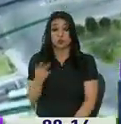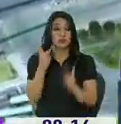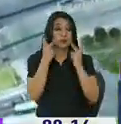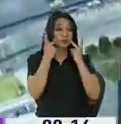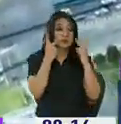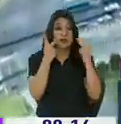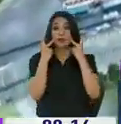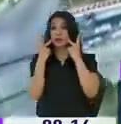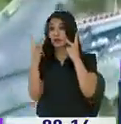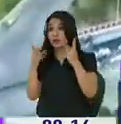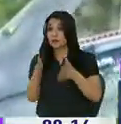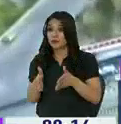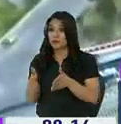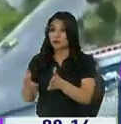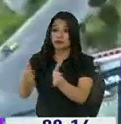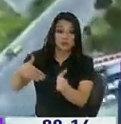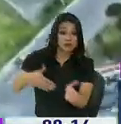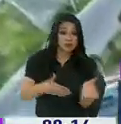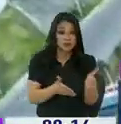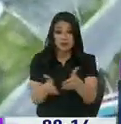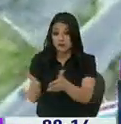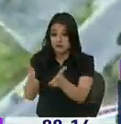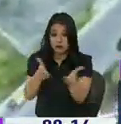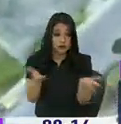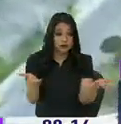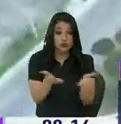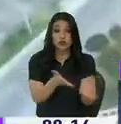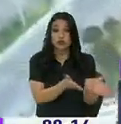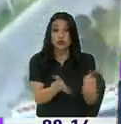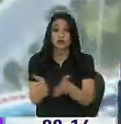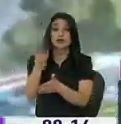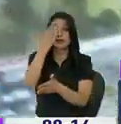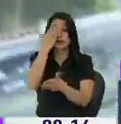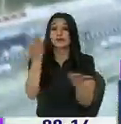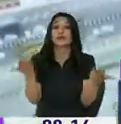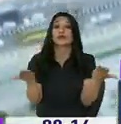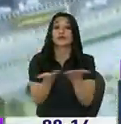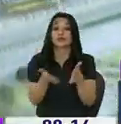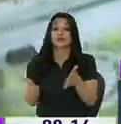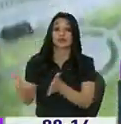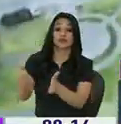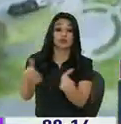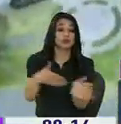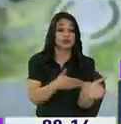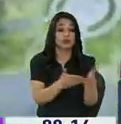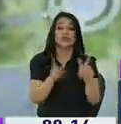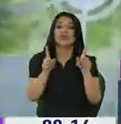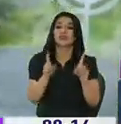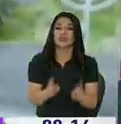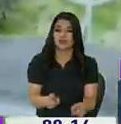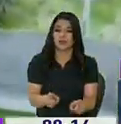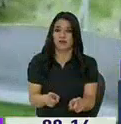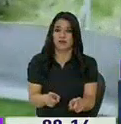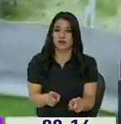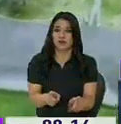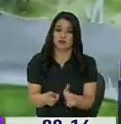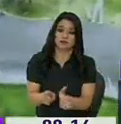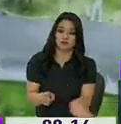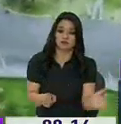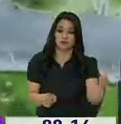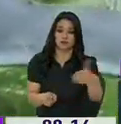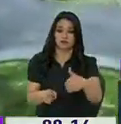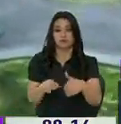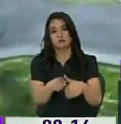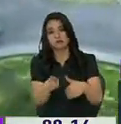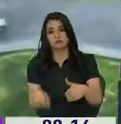las debidas chebrones y las debidas señales de tránsito para que sepan por qué carril es el que tienen que tomar para poder tomar la oreja o seguir